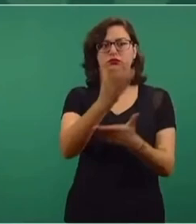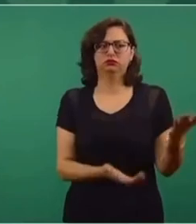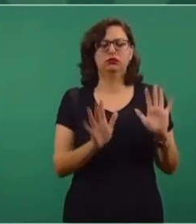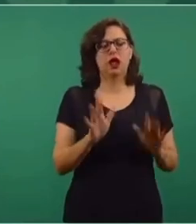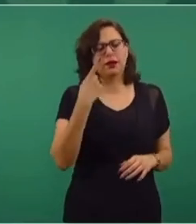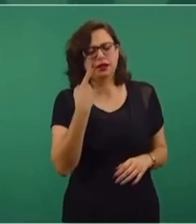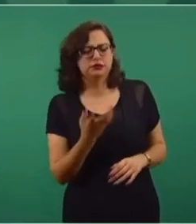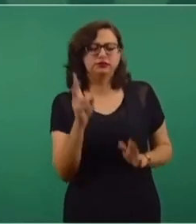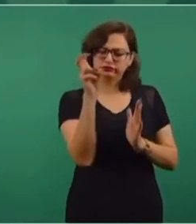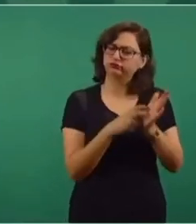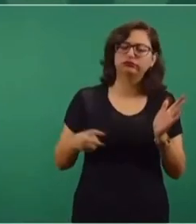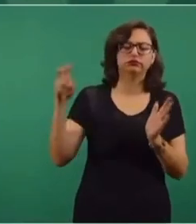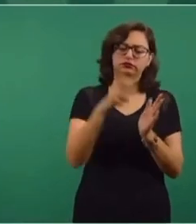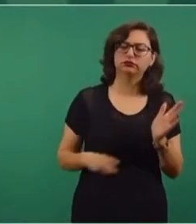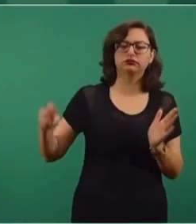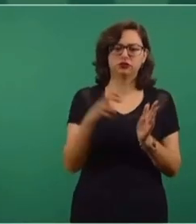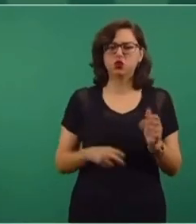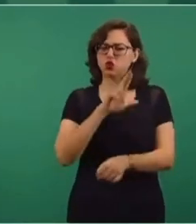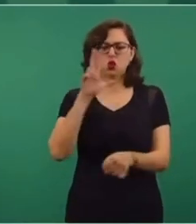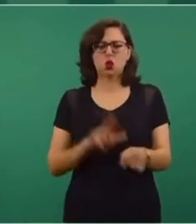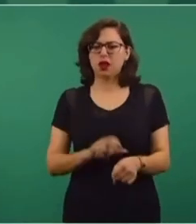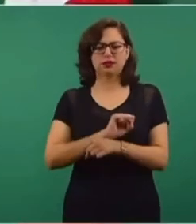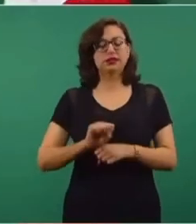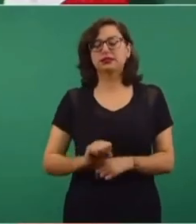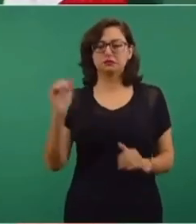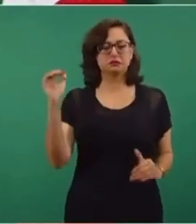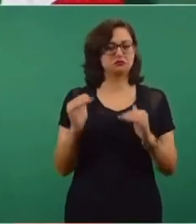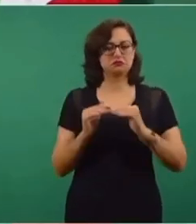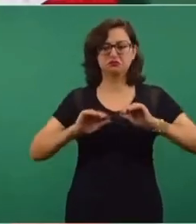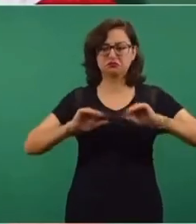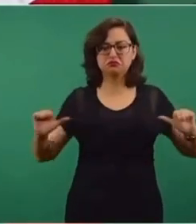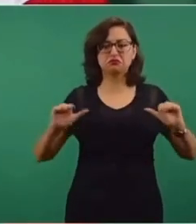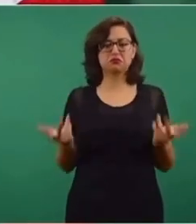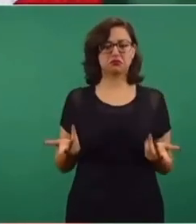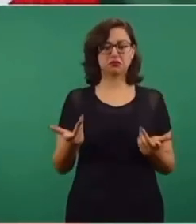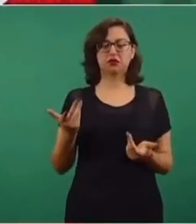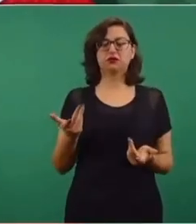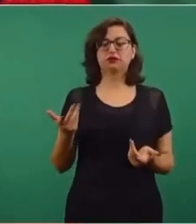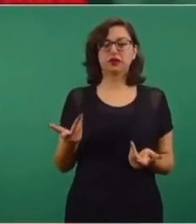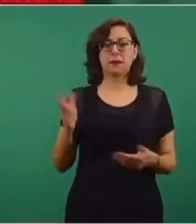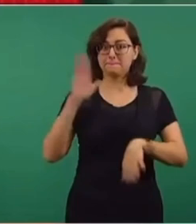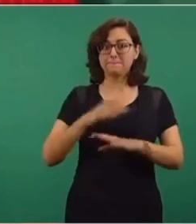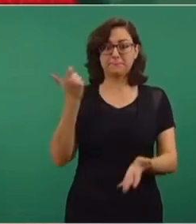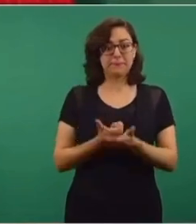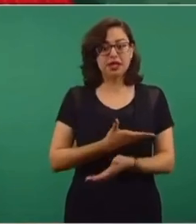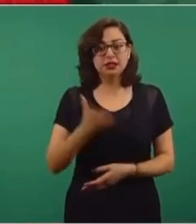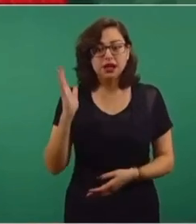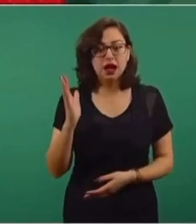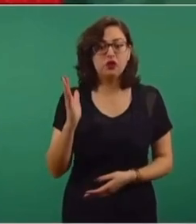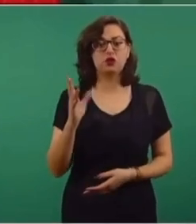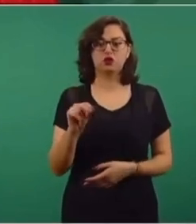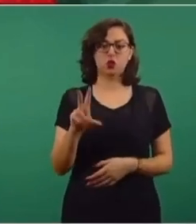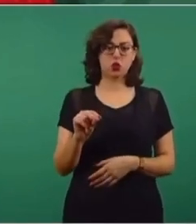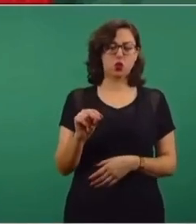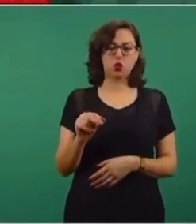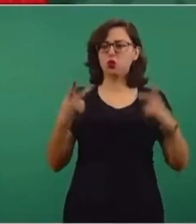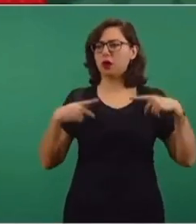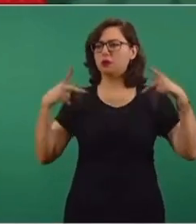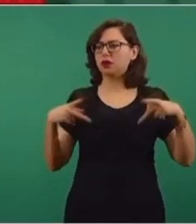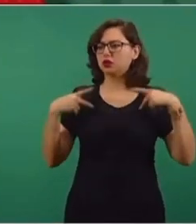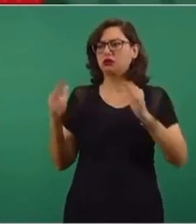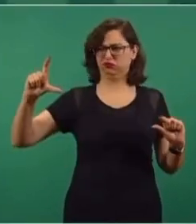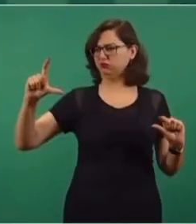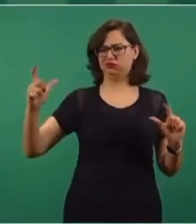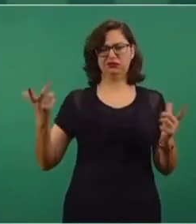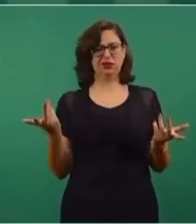a la realidad, que no tenga que pagar más energía o tarifa más alta un consumidor